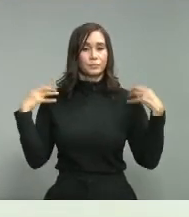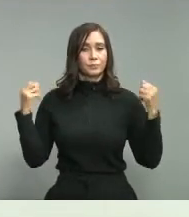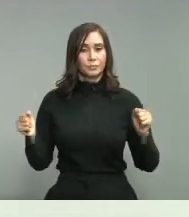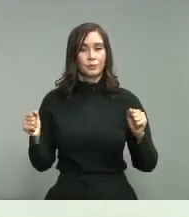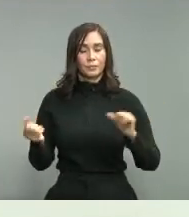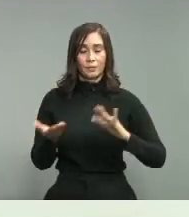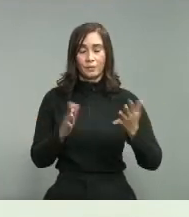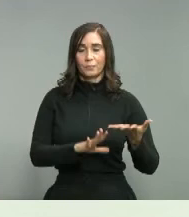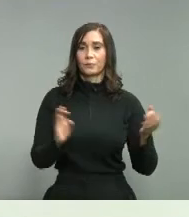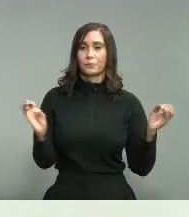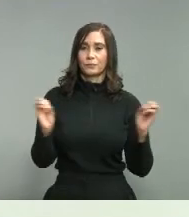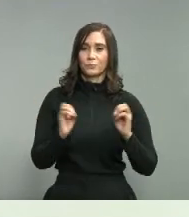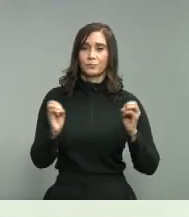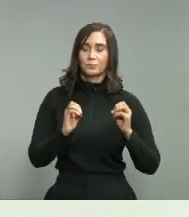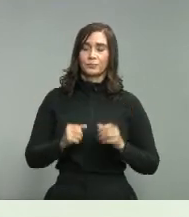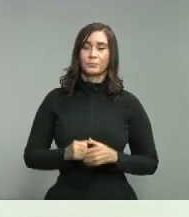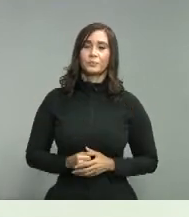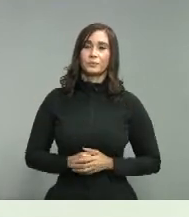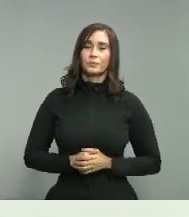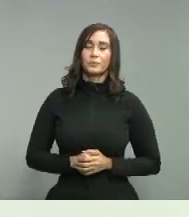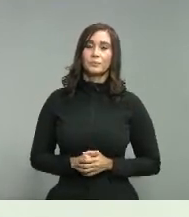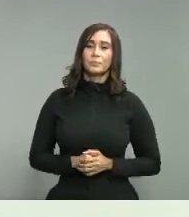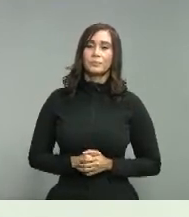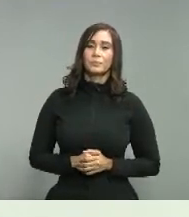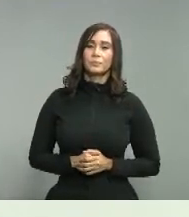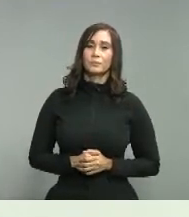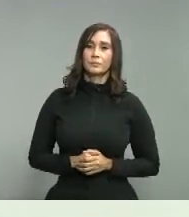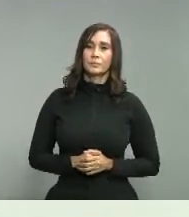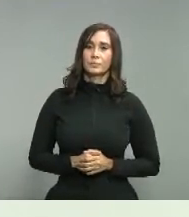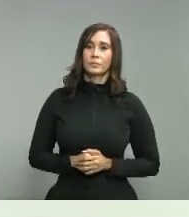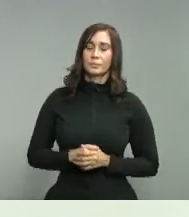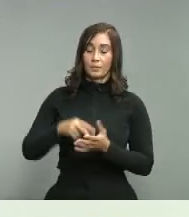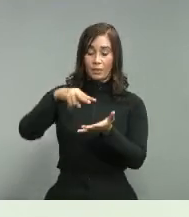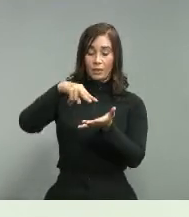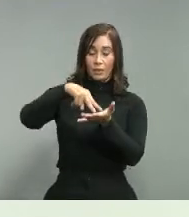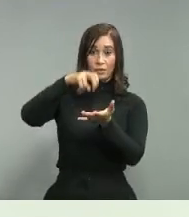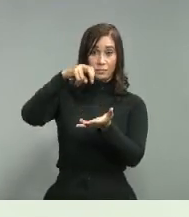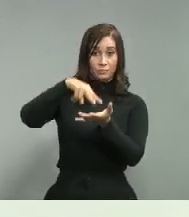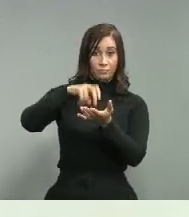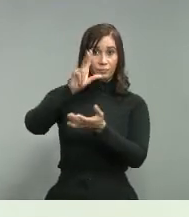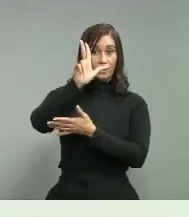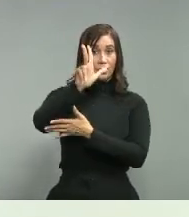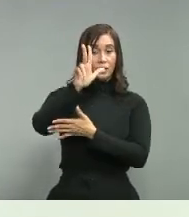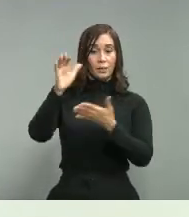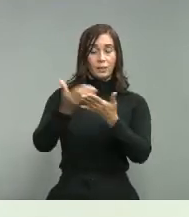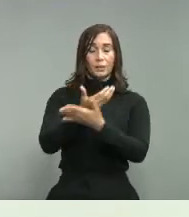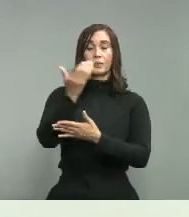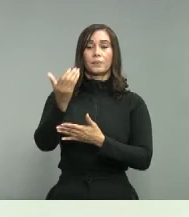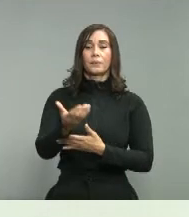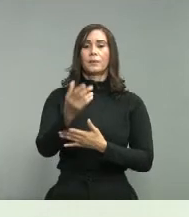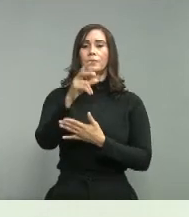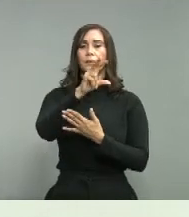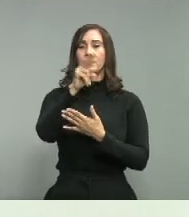0 fallecimiento hermanas hermanas hermanas mirabal 3 casos nuevos